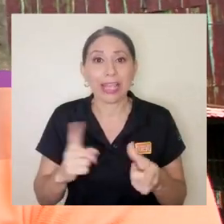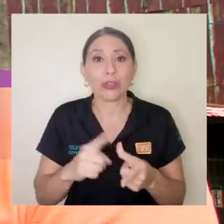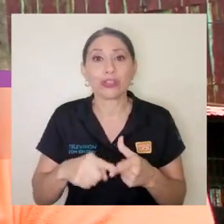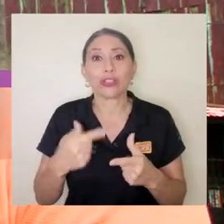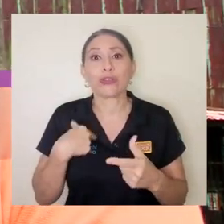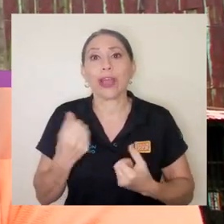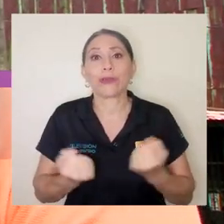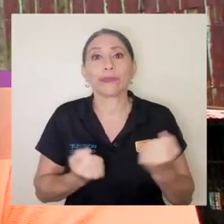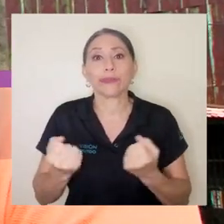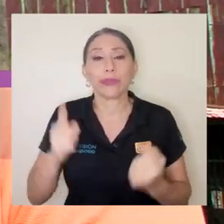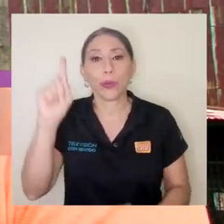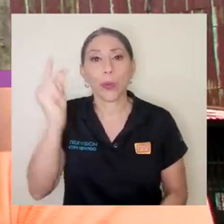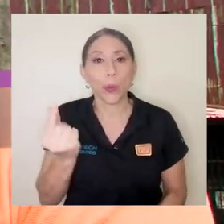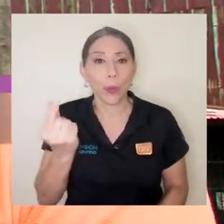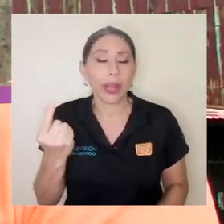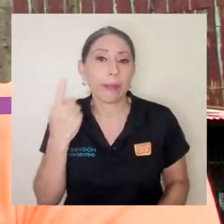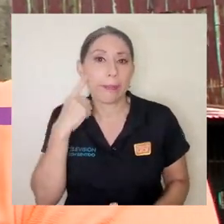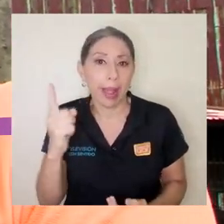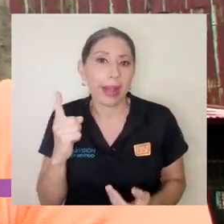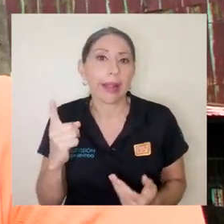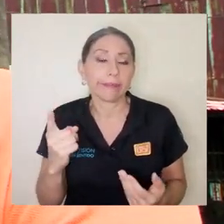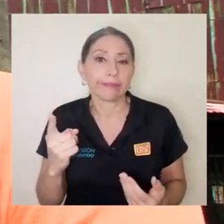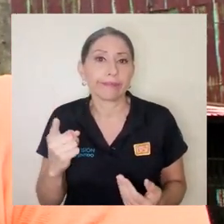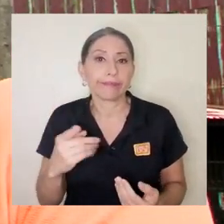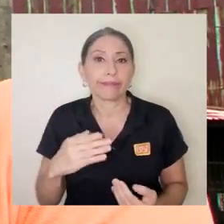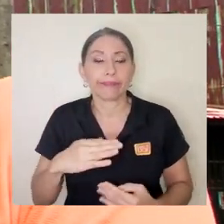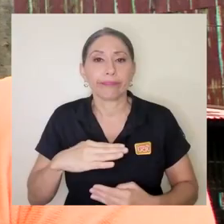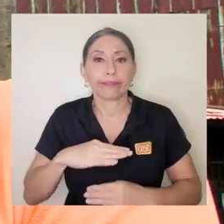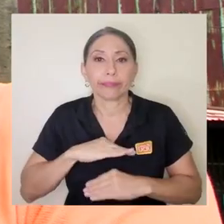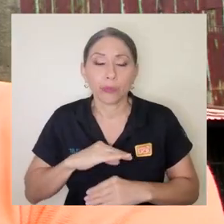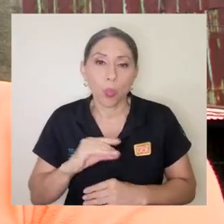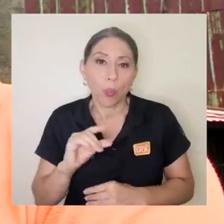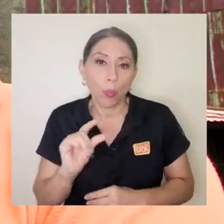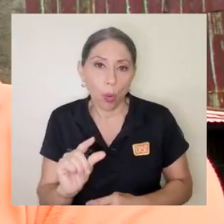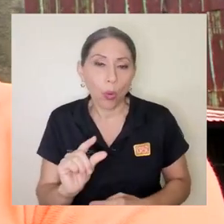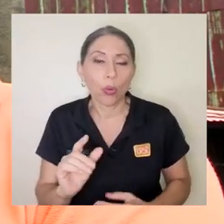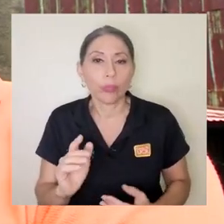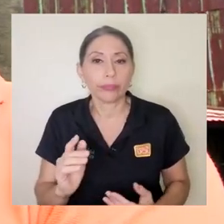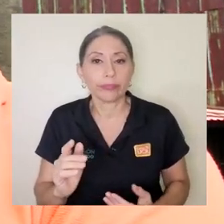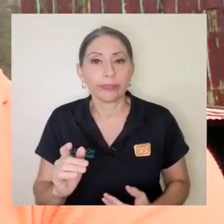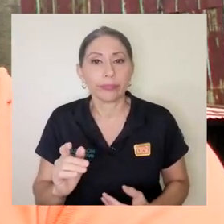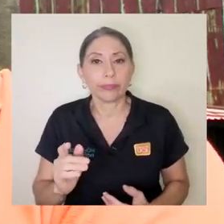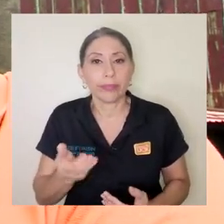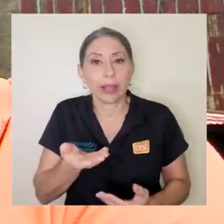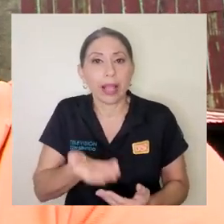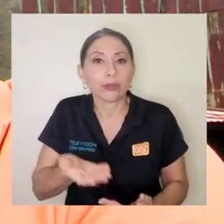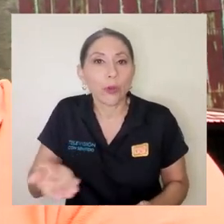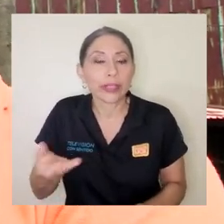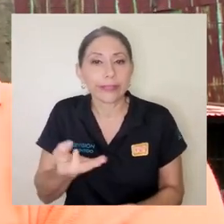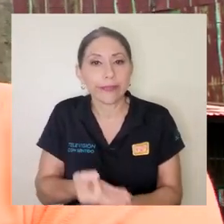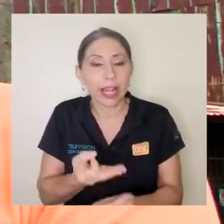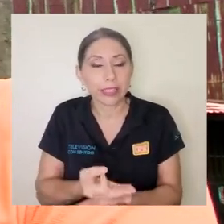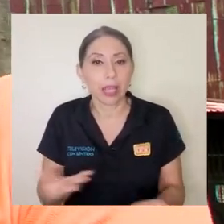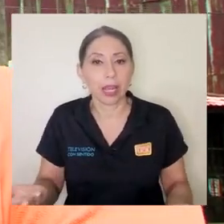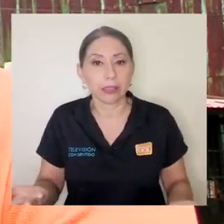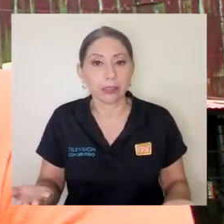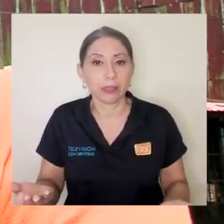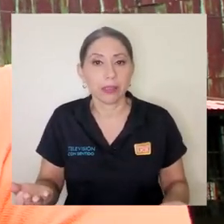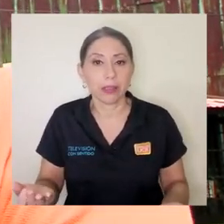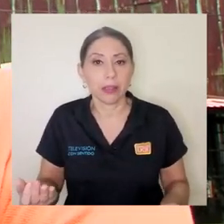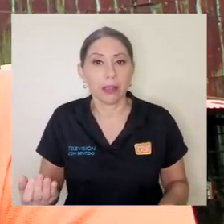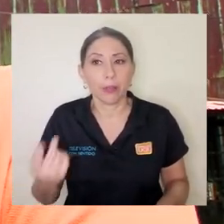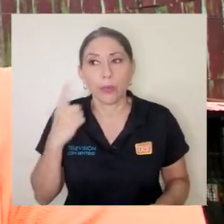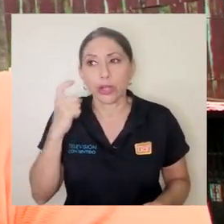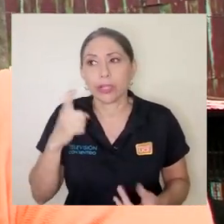para solverter un poco lo que es las cosas financieras porque si no